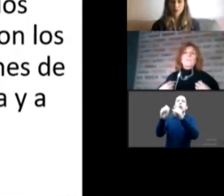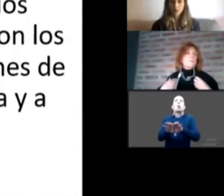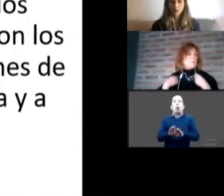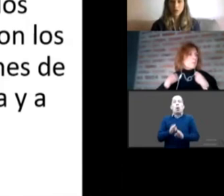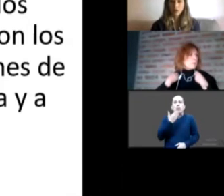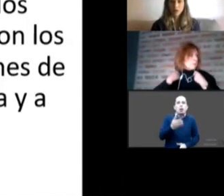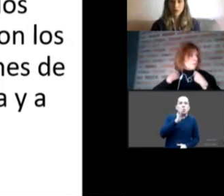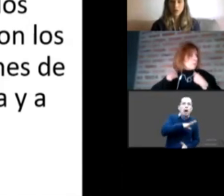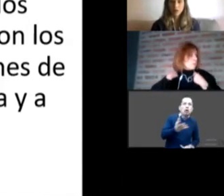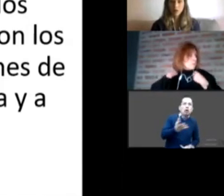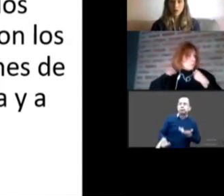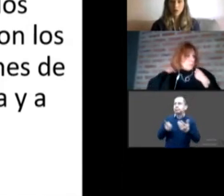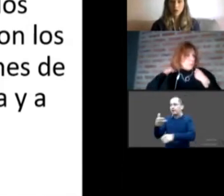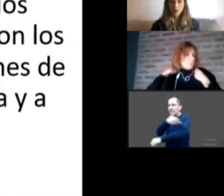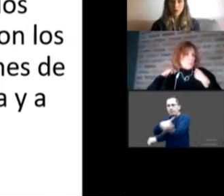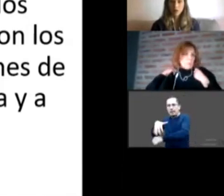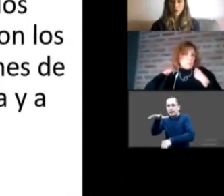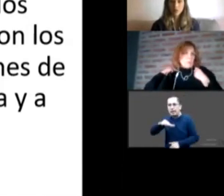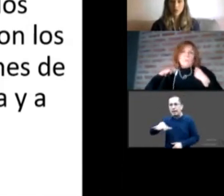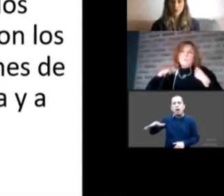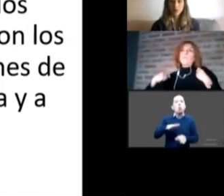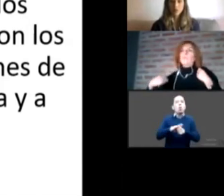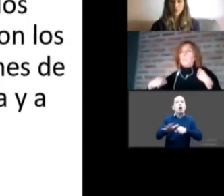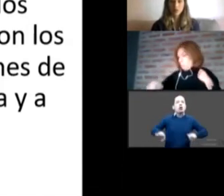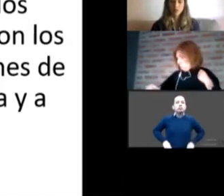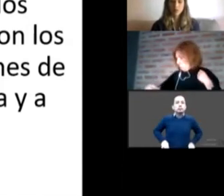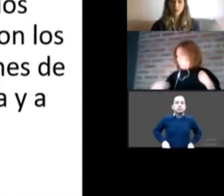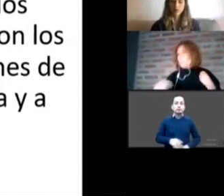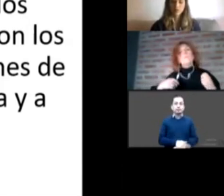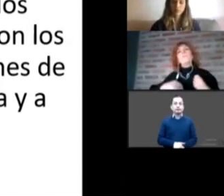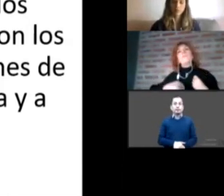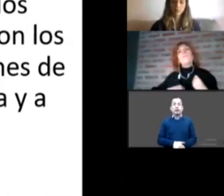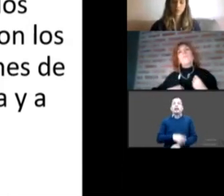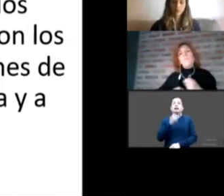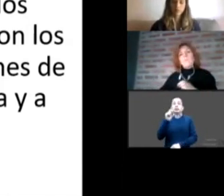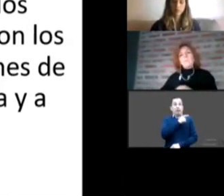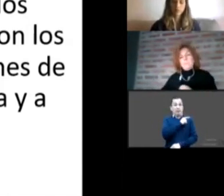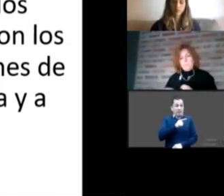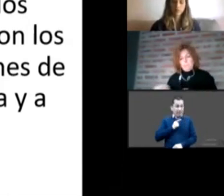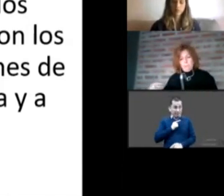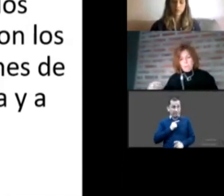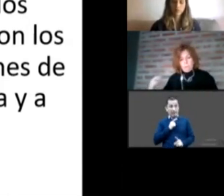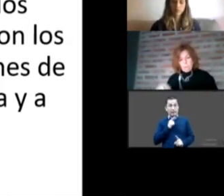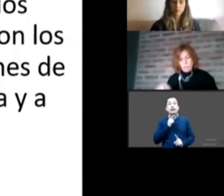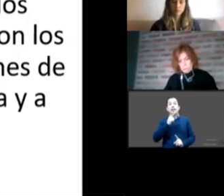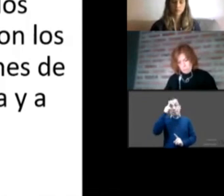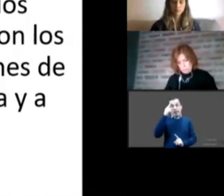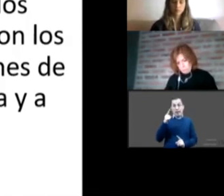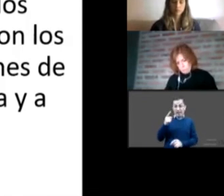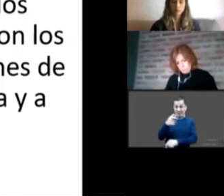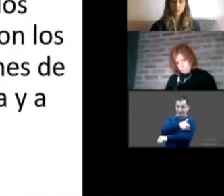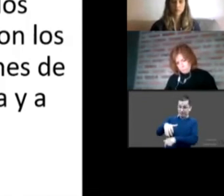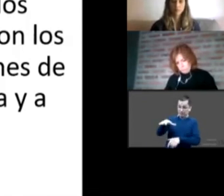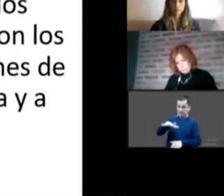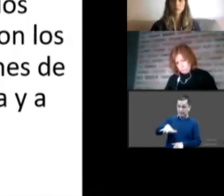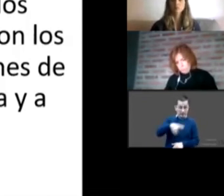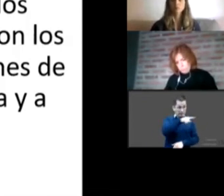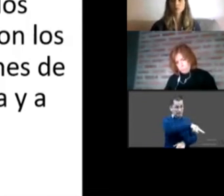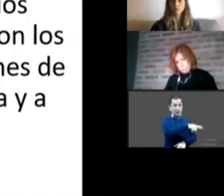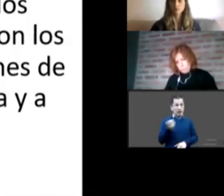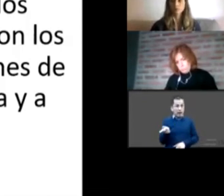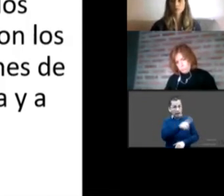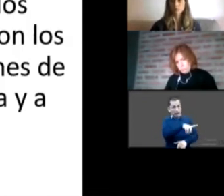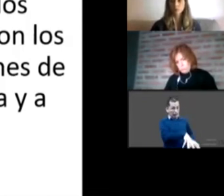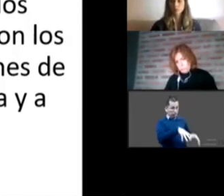acompañamiento terapéutico y de los trabajadores sociales que creo que es un engranaje indispensable a